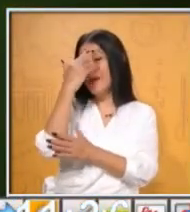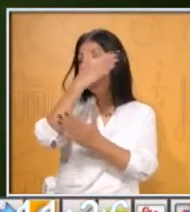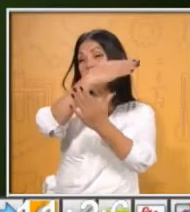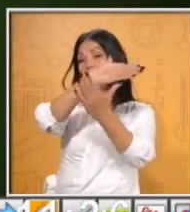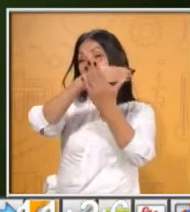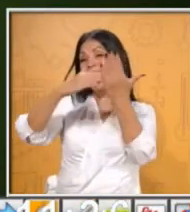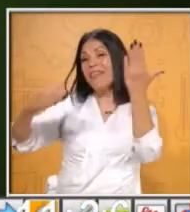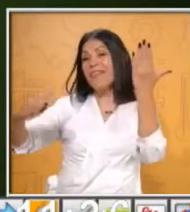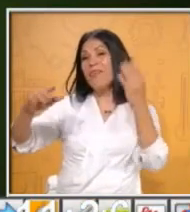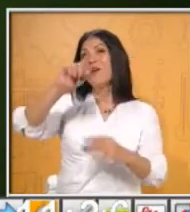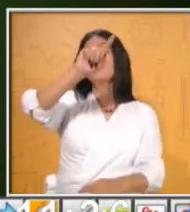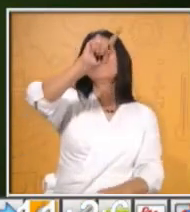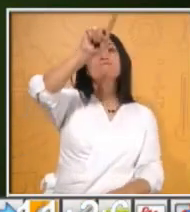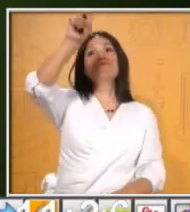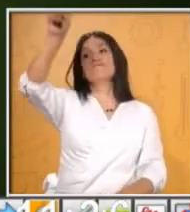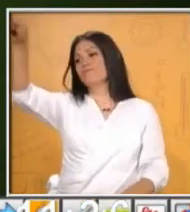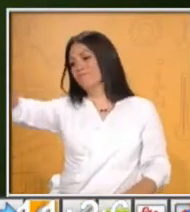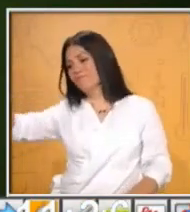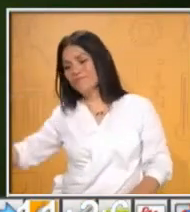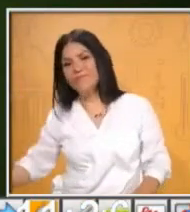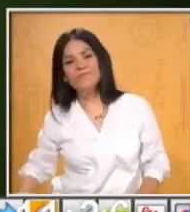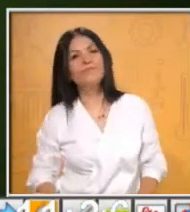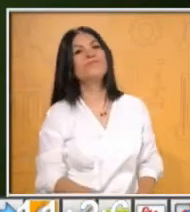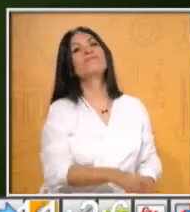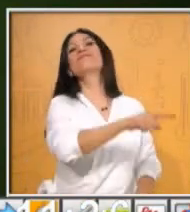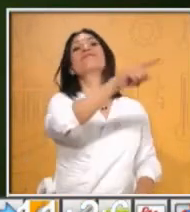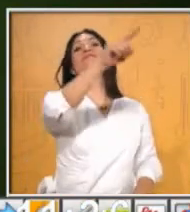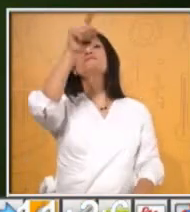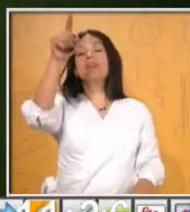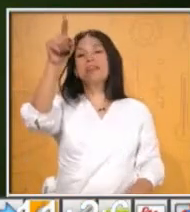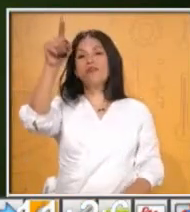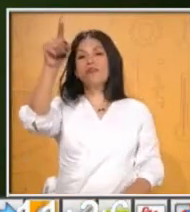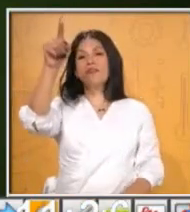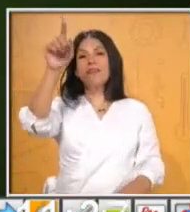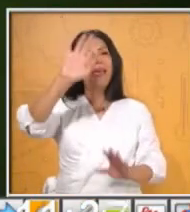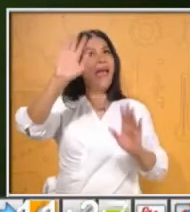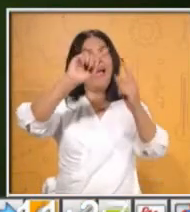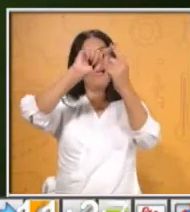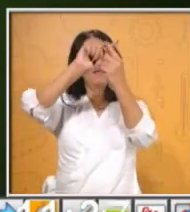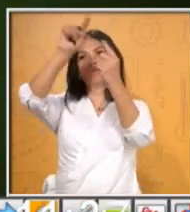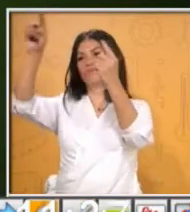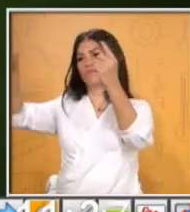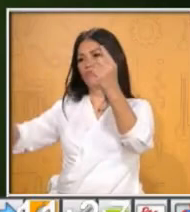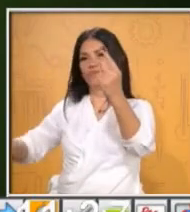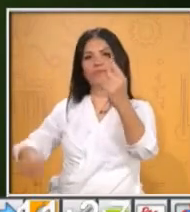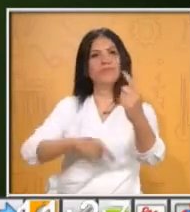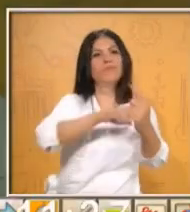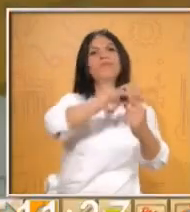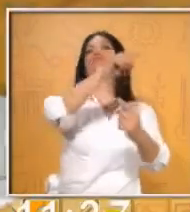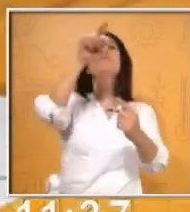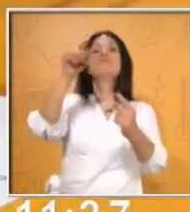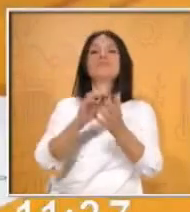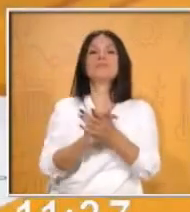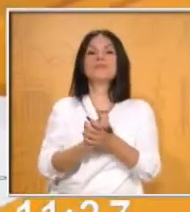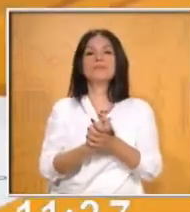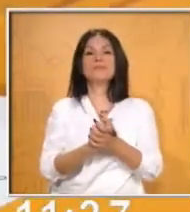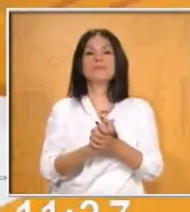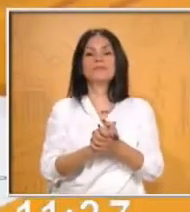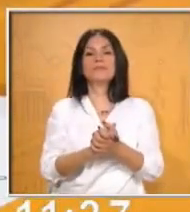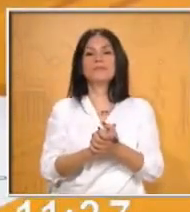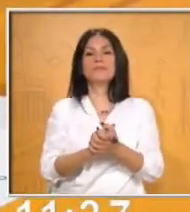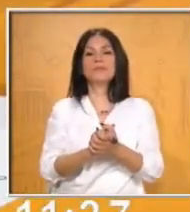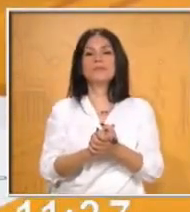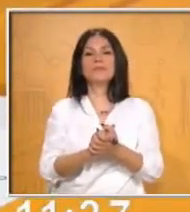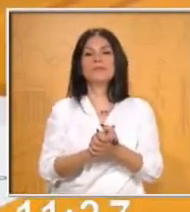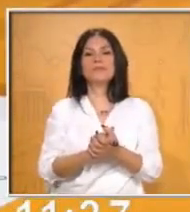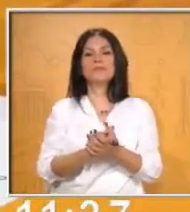Así es. El punto número cuatro en el dado equivale a un medio. Significa que voy a avanzar la mitad de la figura. Y de